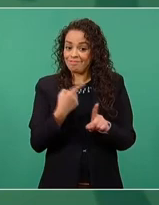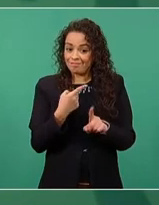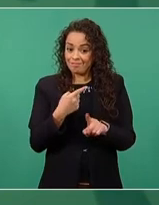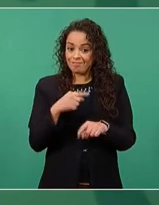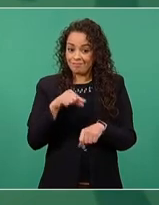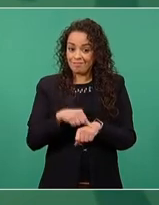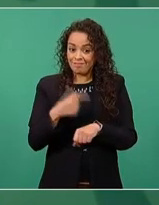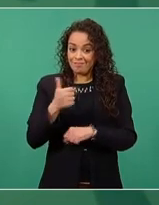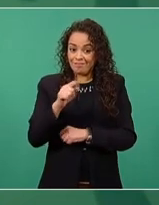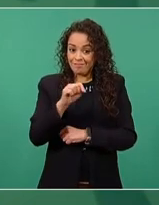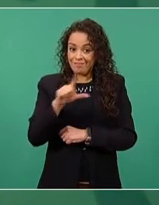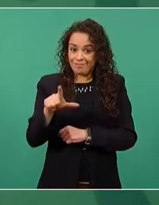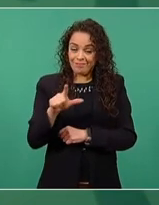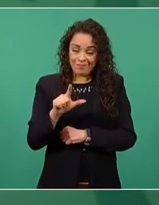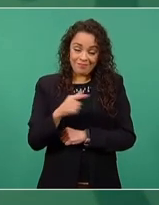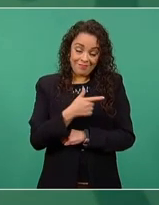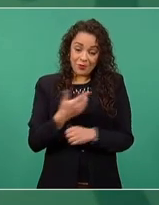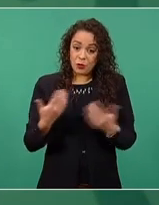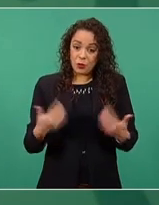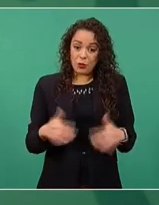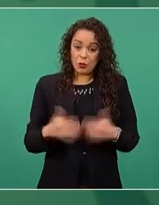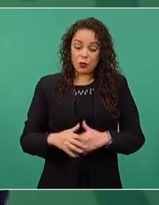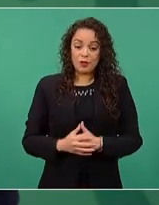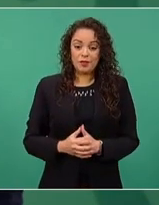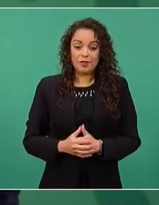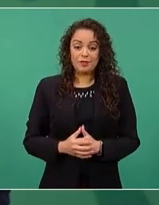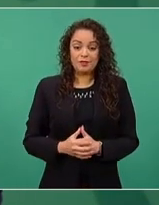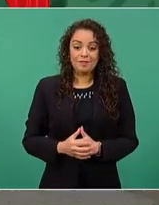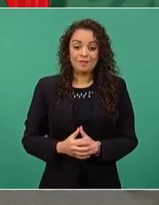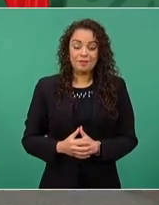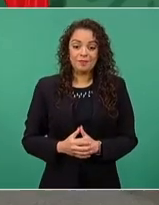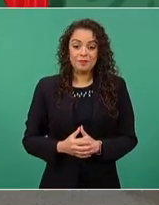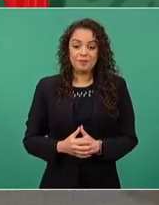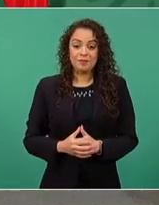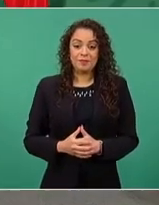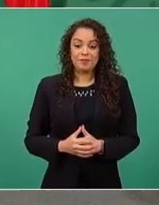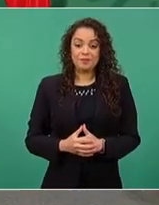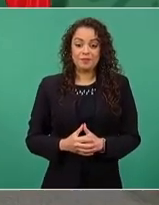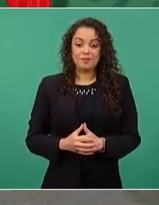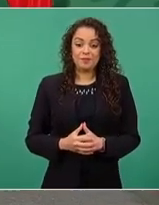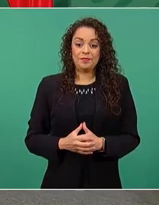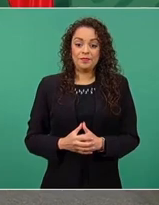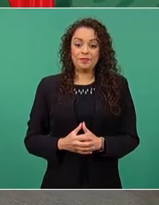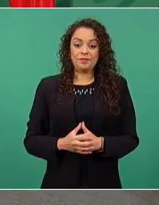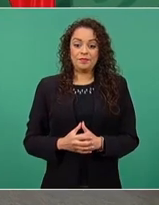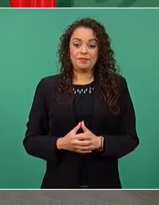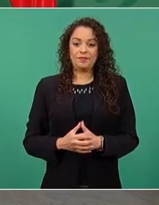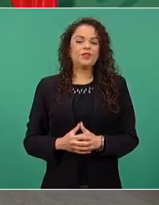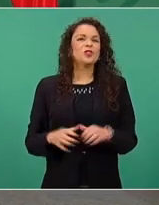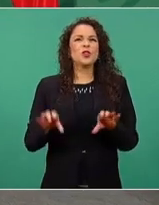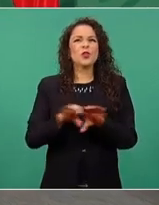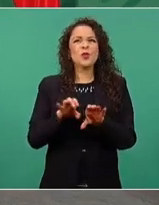Hugo, como se decía,